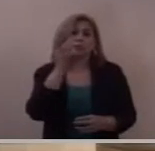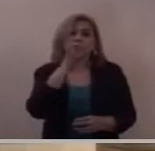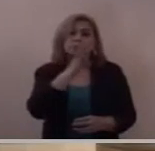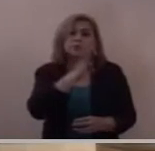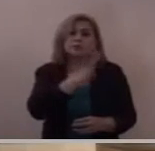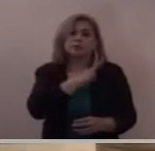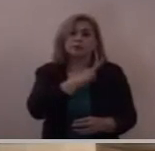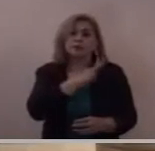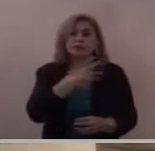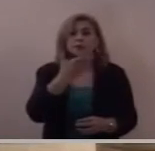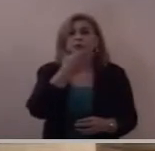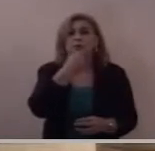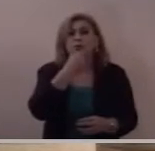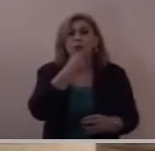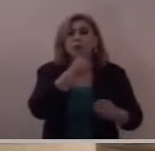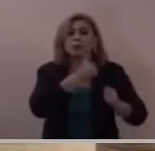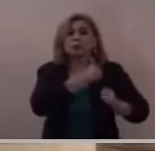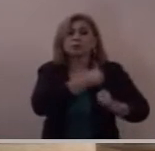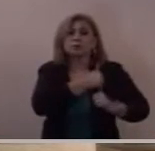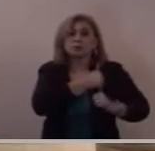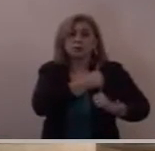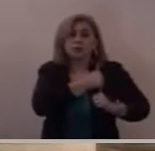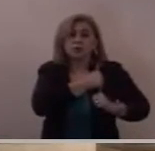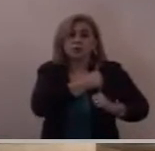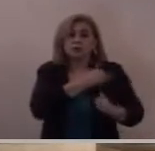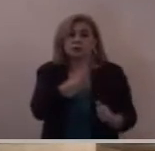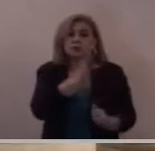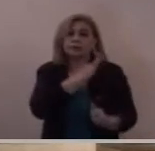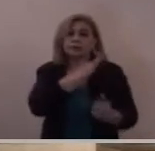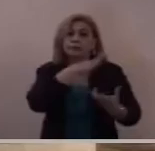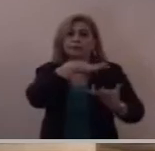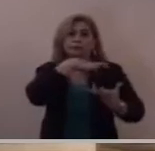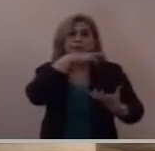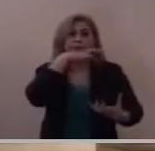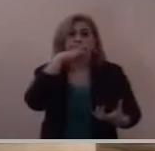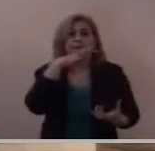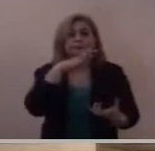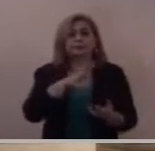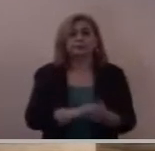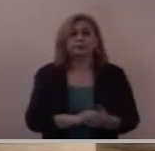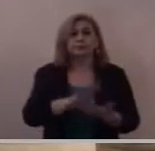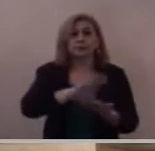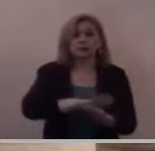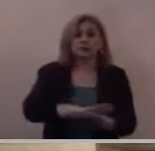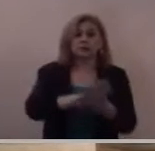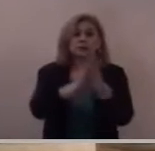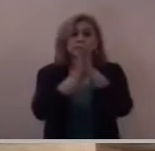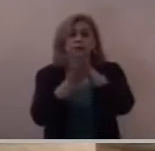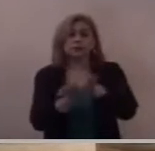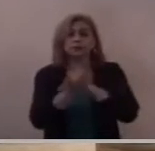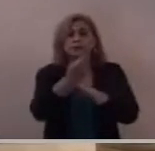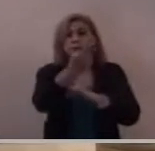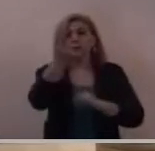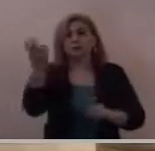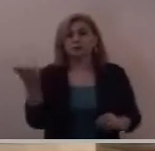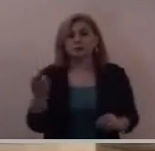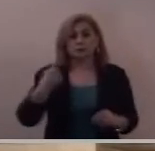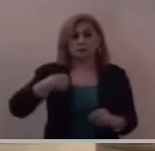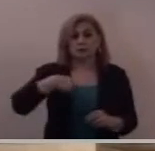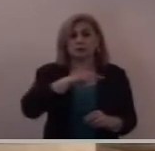de este militar de este soldado que se convierte para ustedes y para mí